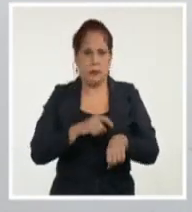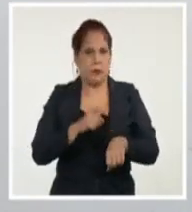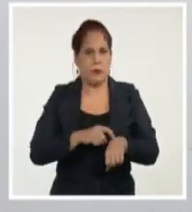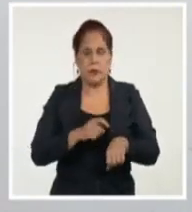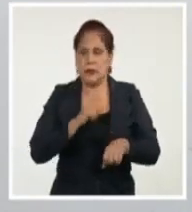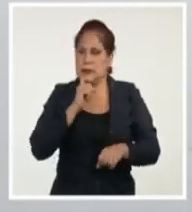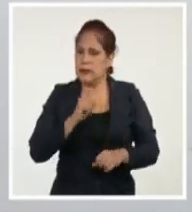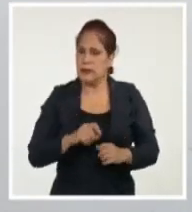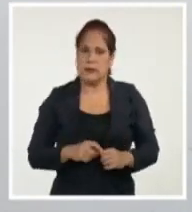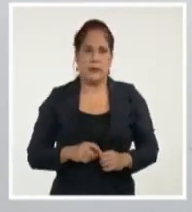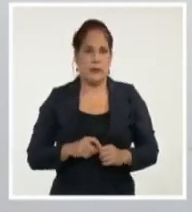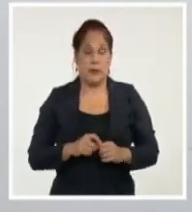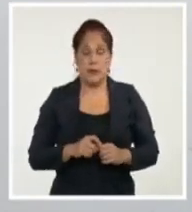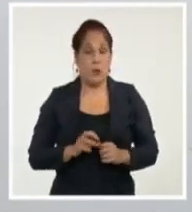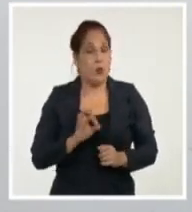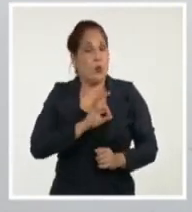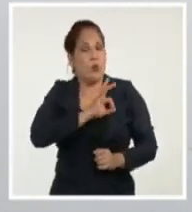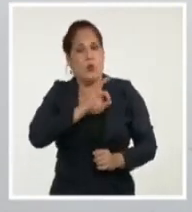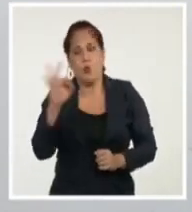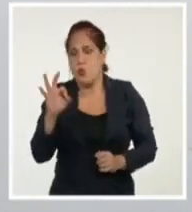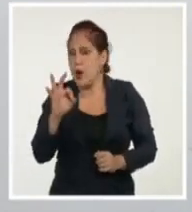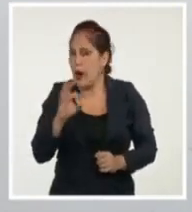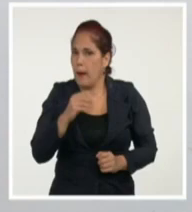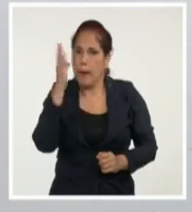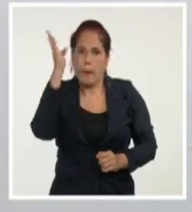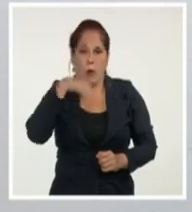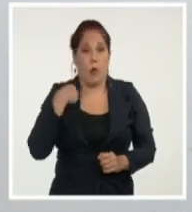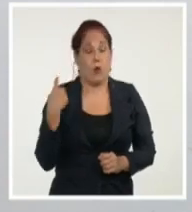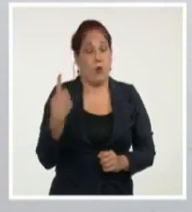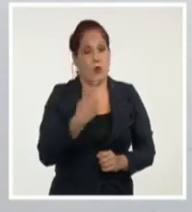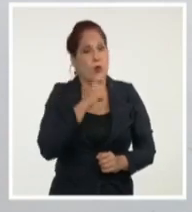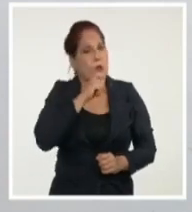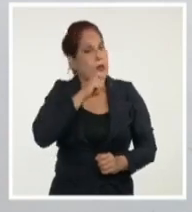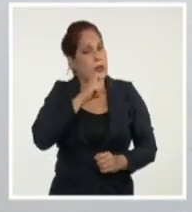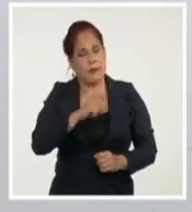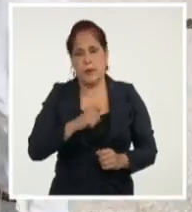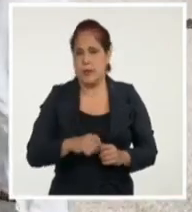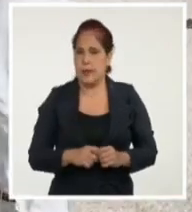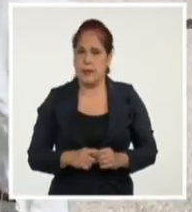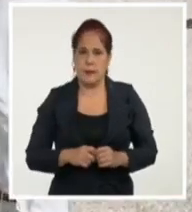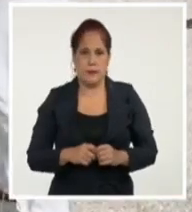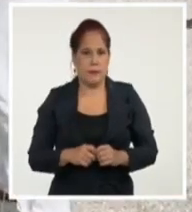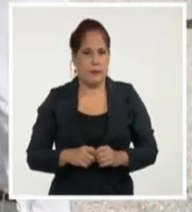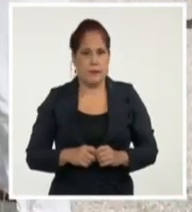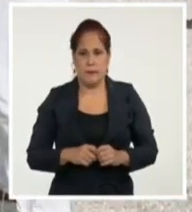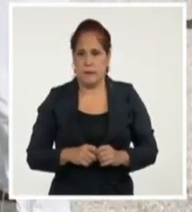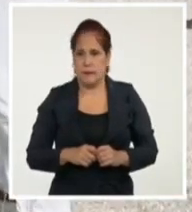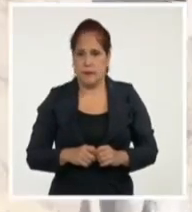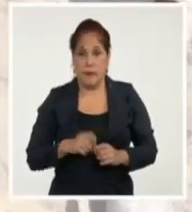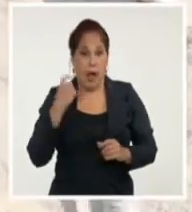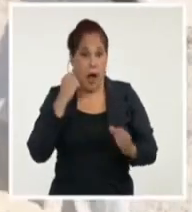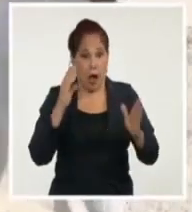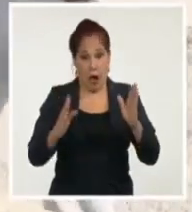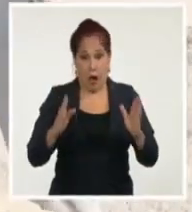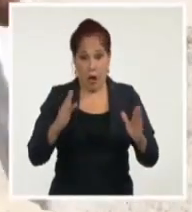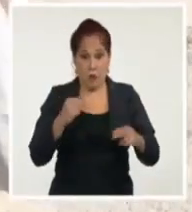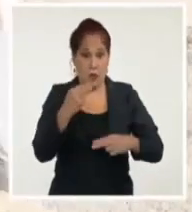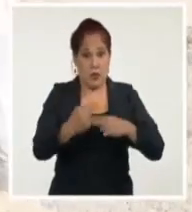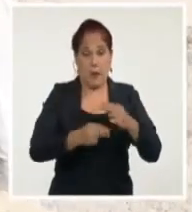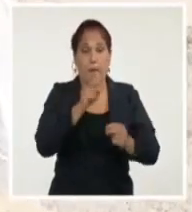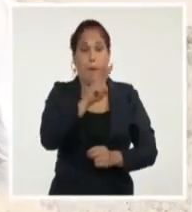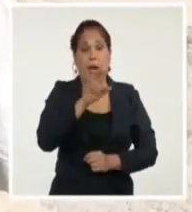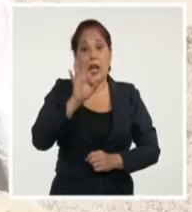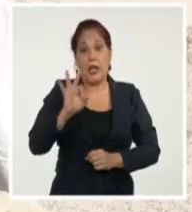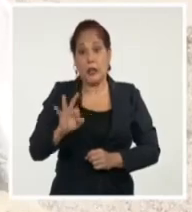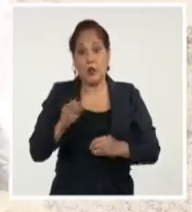forma, no hay manera. Yo creo que en una vida es algo peor que lo que pasamos nosotros. No hay nada por qué eso. En lo que va de año, se han realizado 28